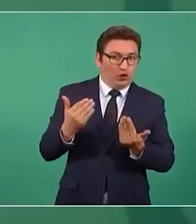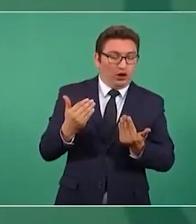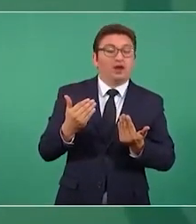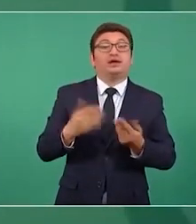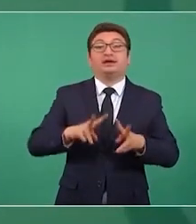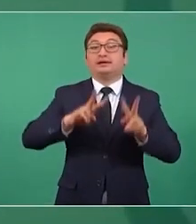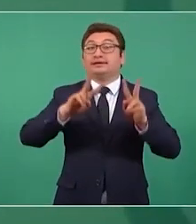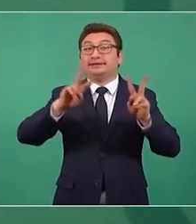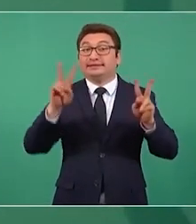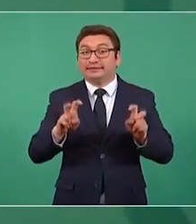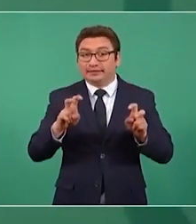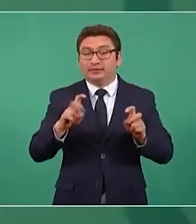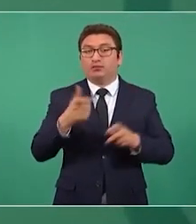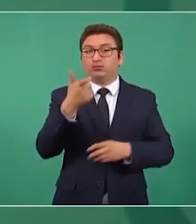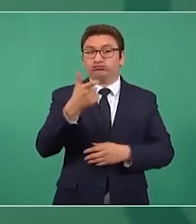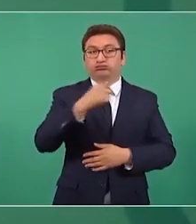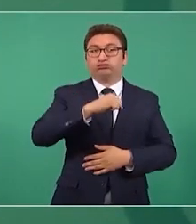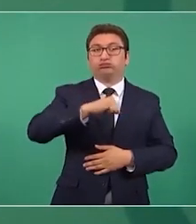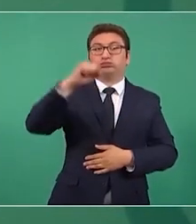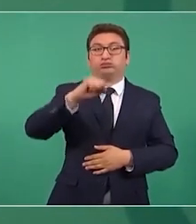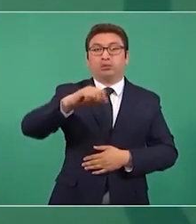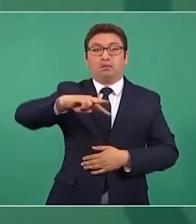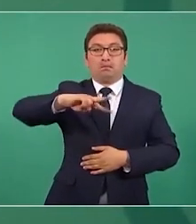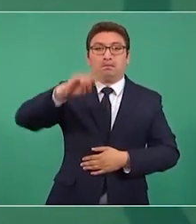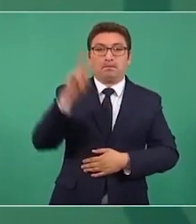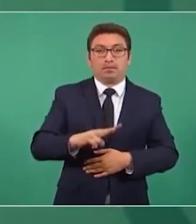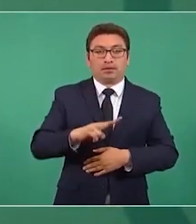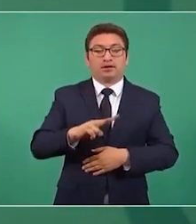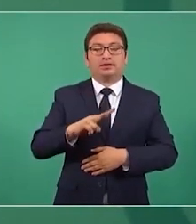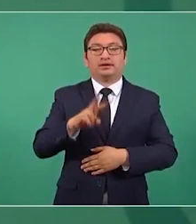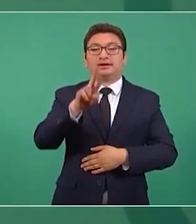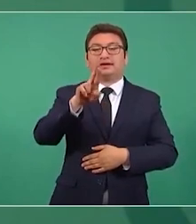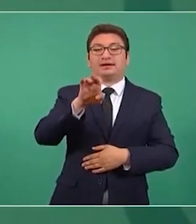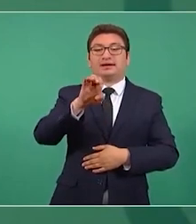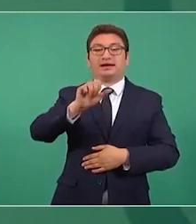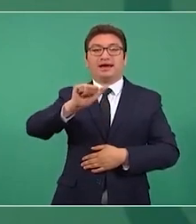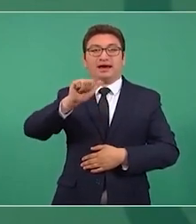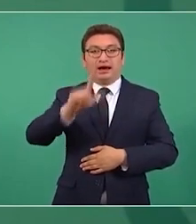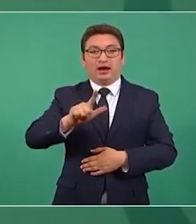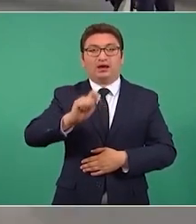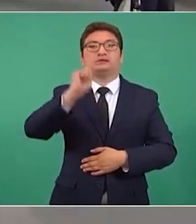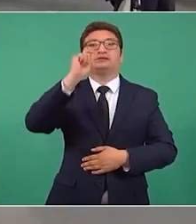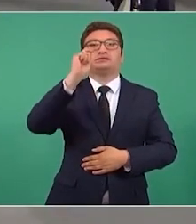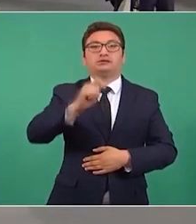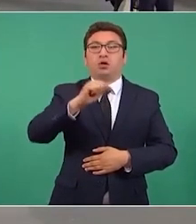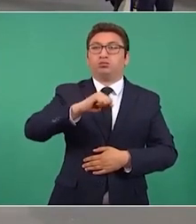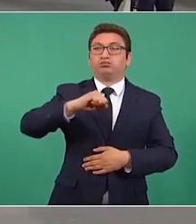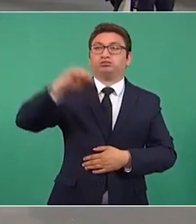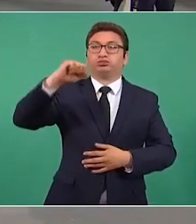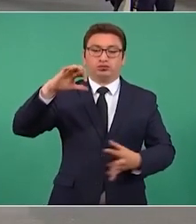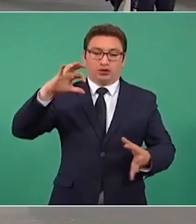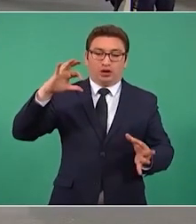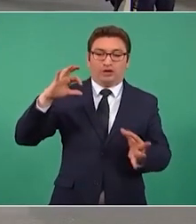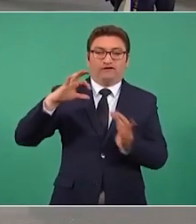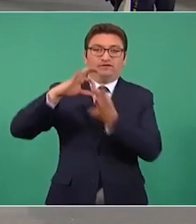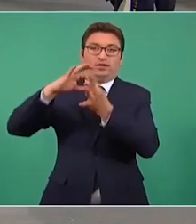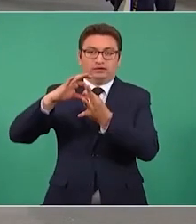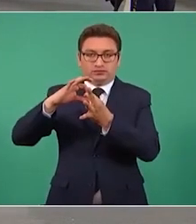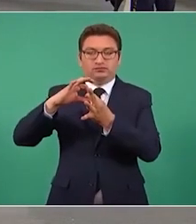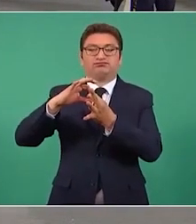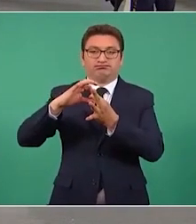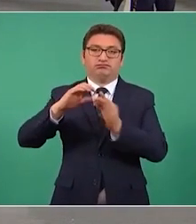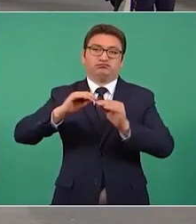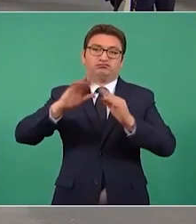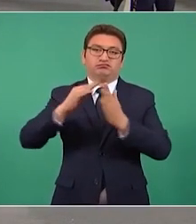se habla de aumento real si se descuenta la